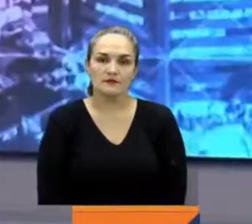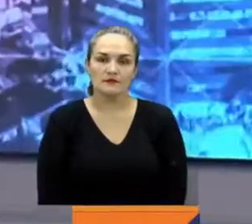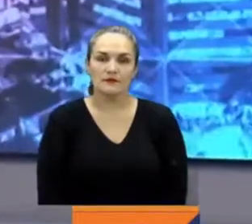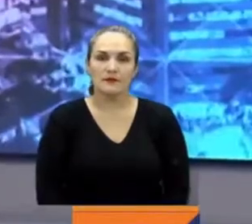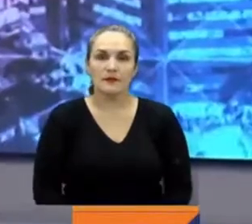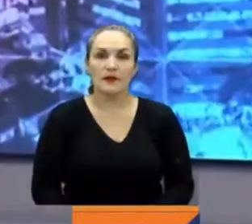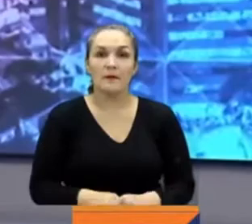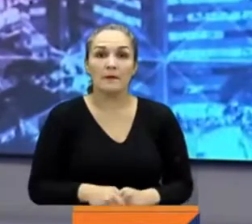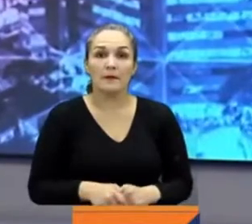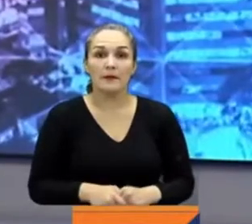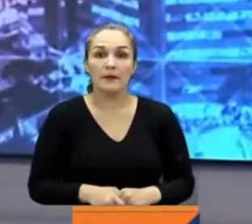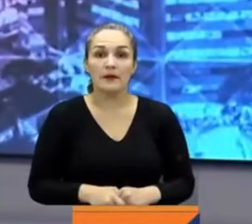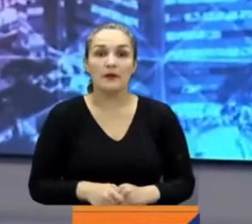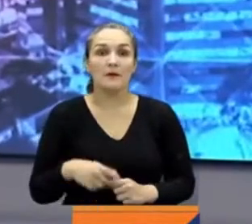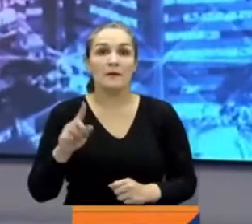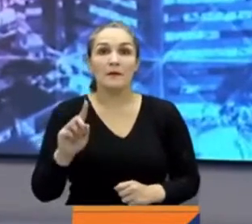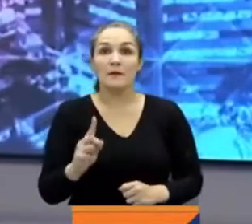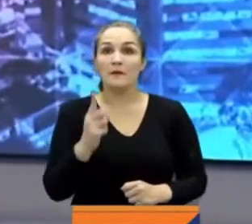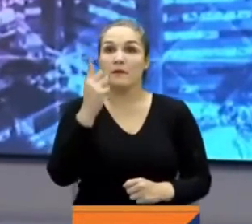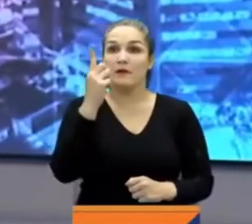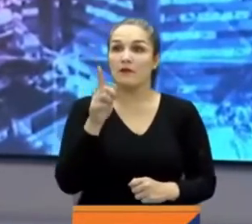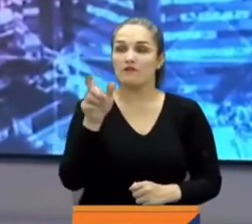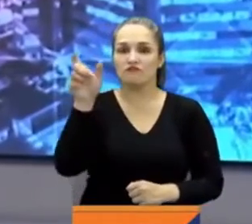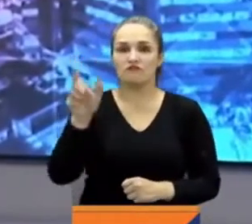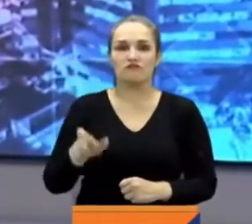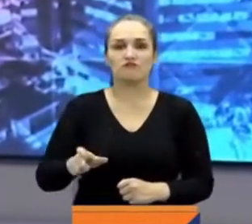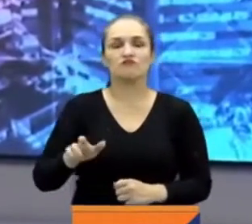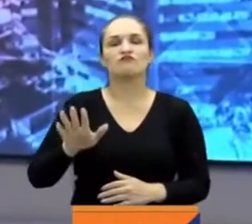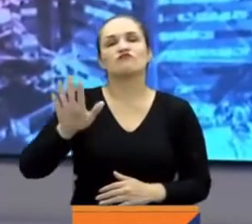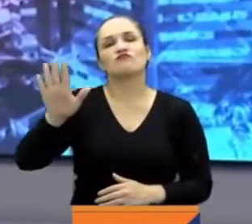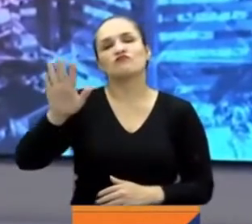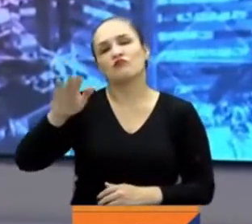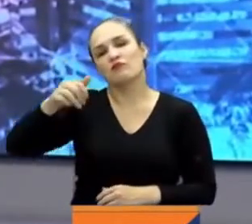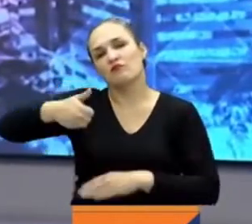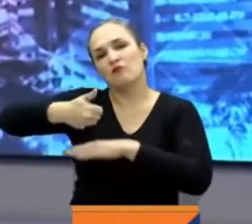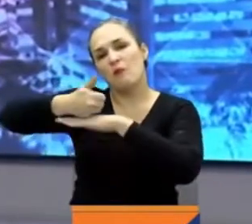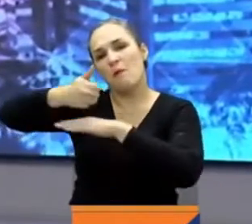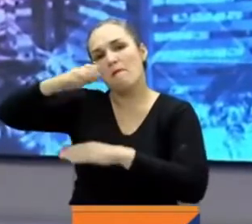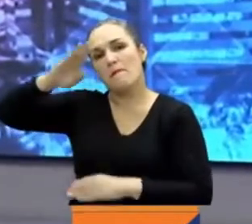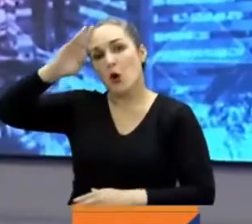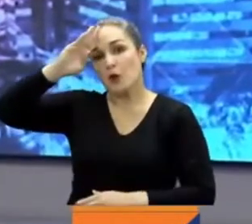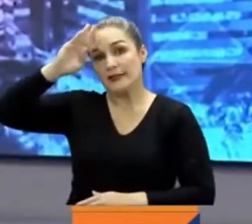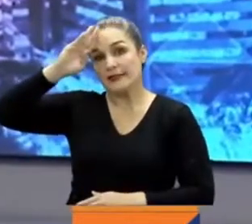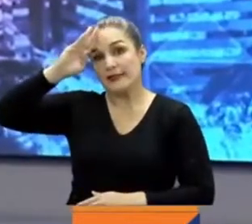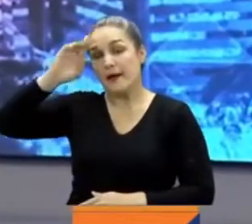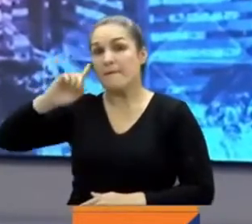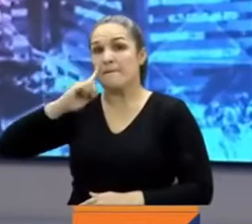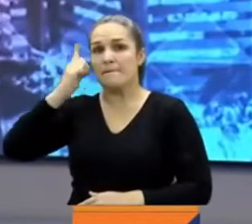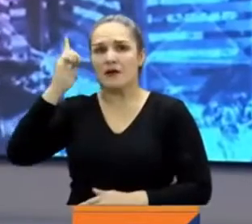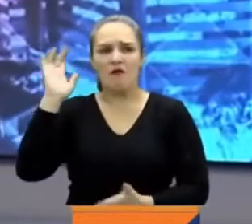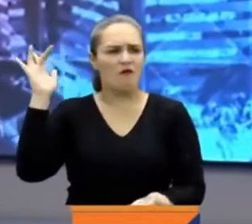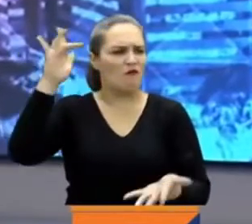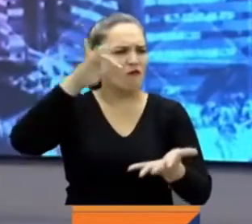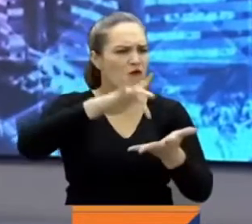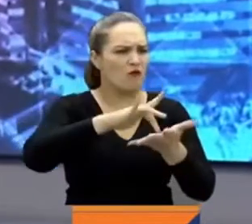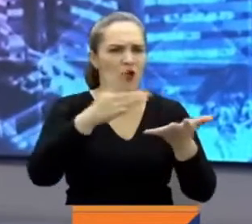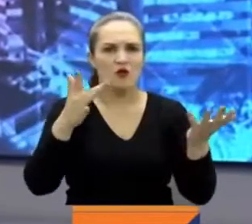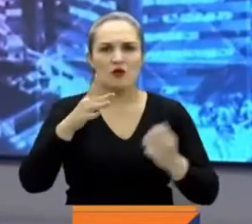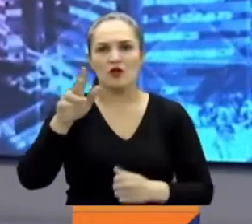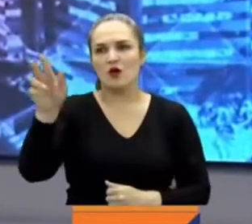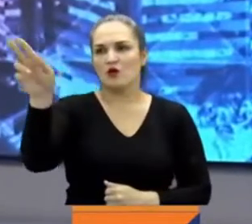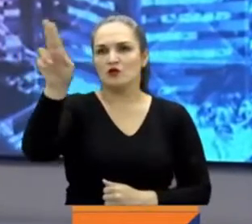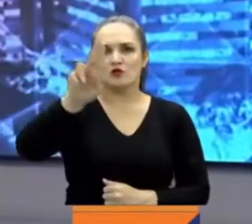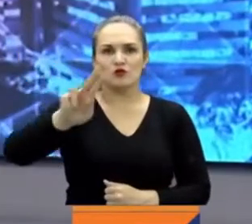Y el primer acto público del general Henry Zanabria como director de la Policía Nacional fue en Chocho, en el departamento de Sucre, donde